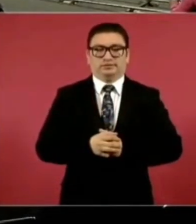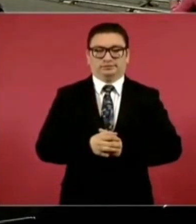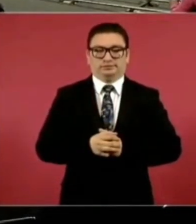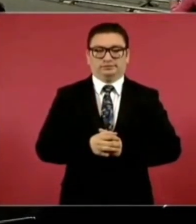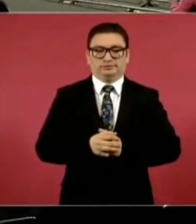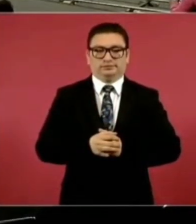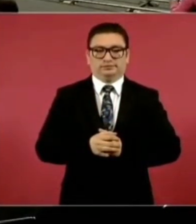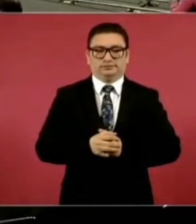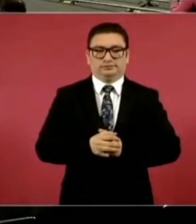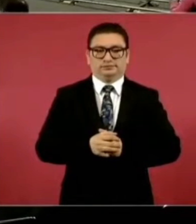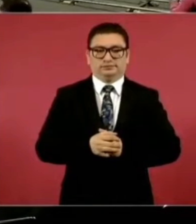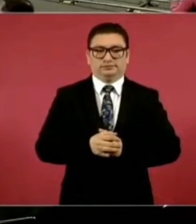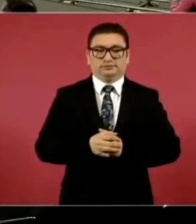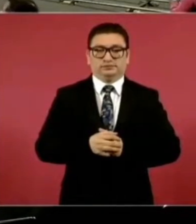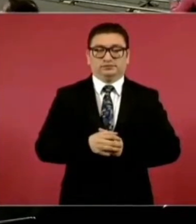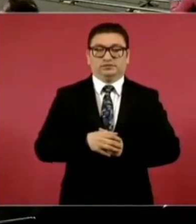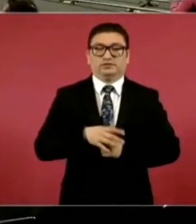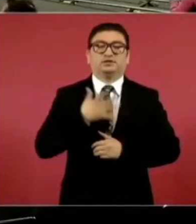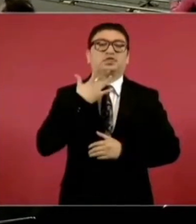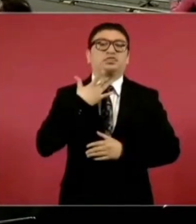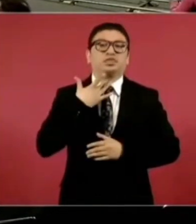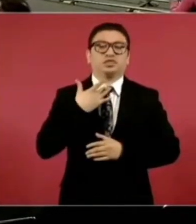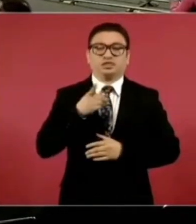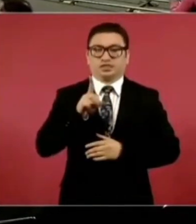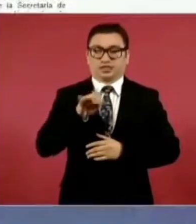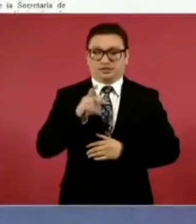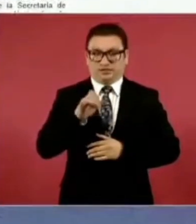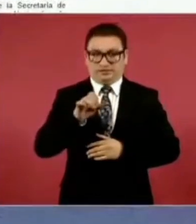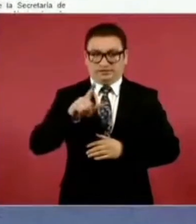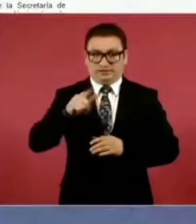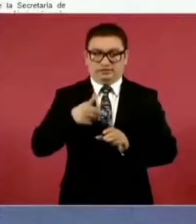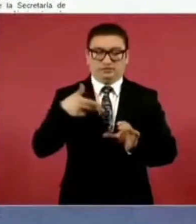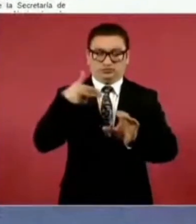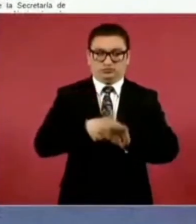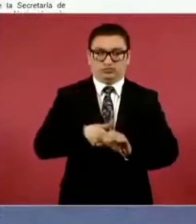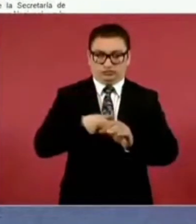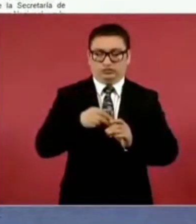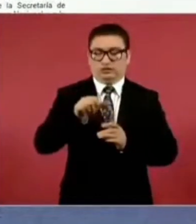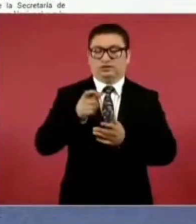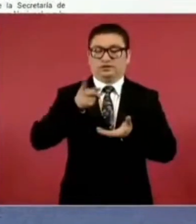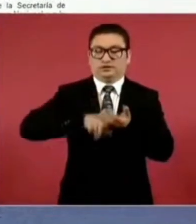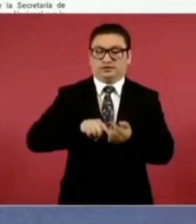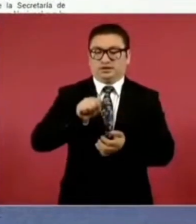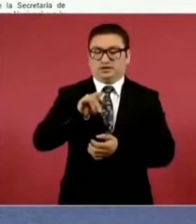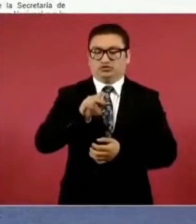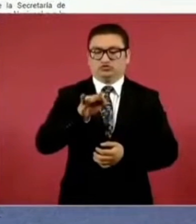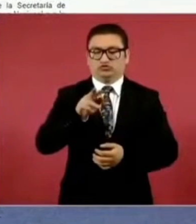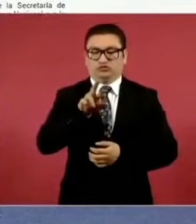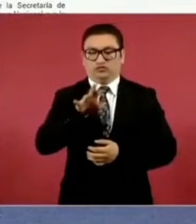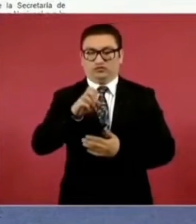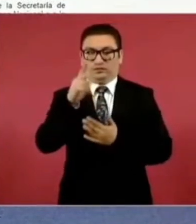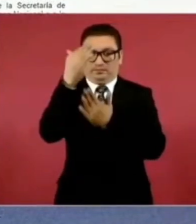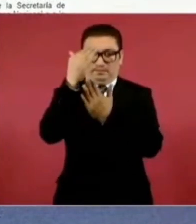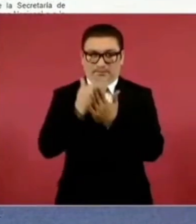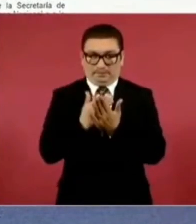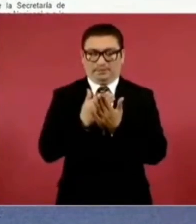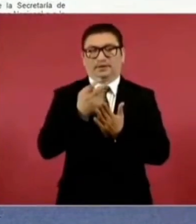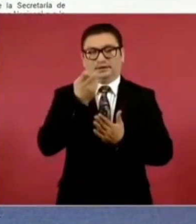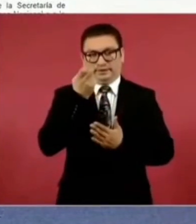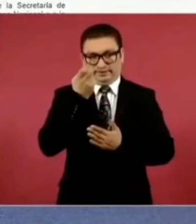un diésel bajo en azufre que es el que estamos utilizando para